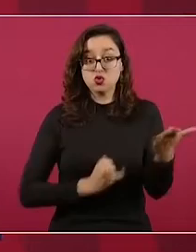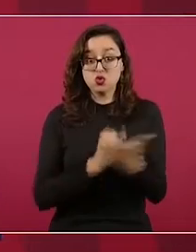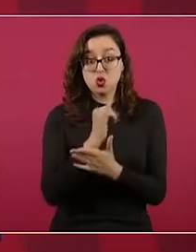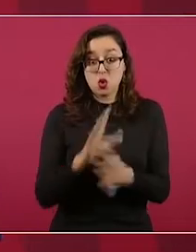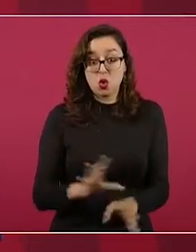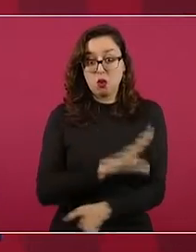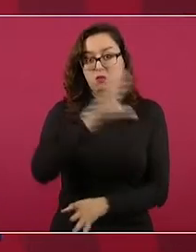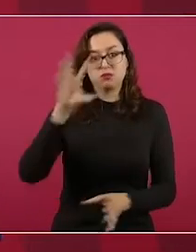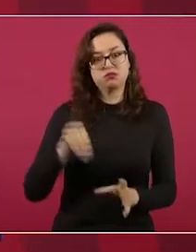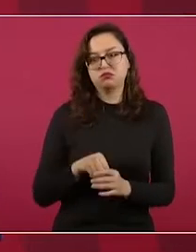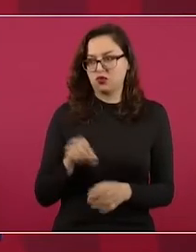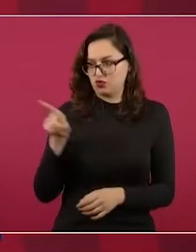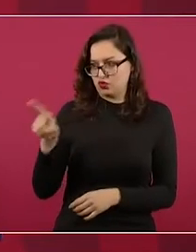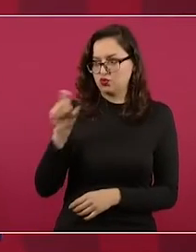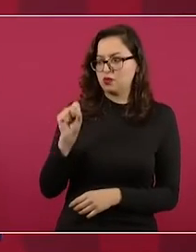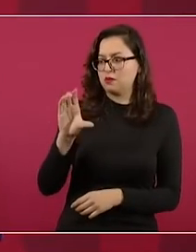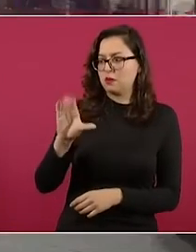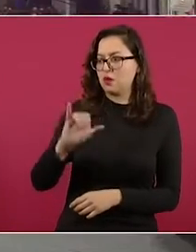presidente.